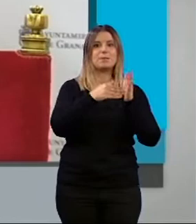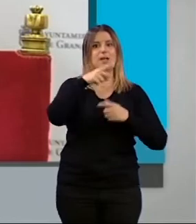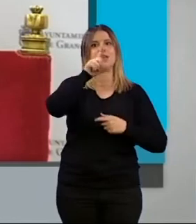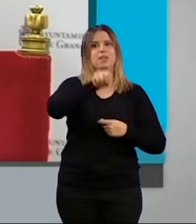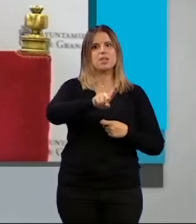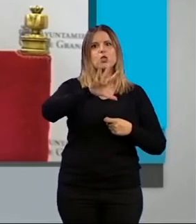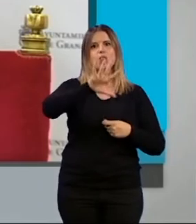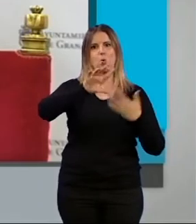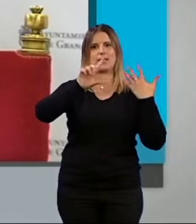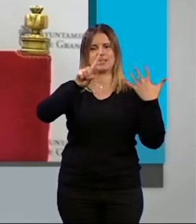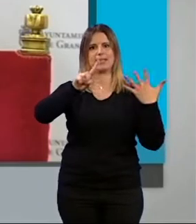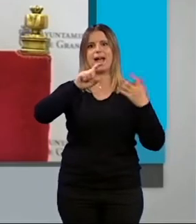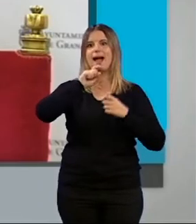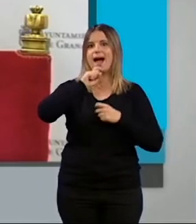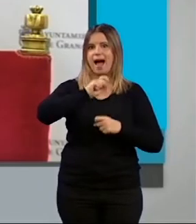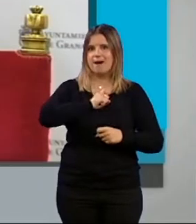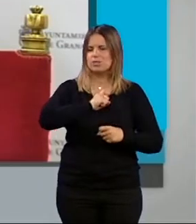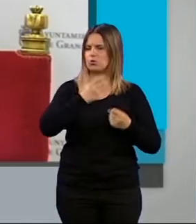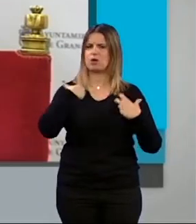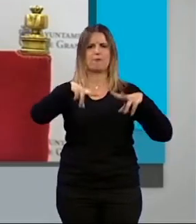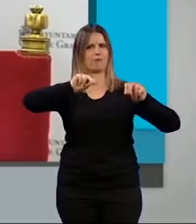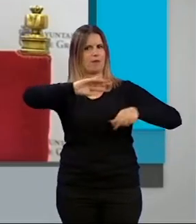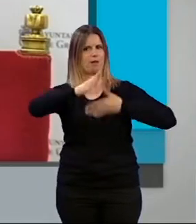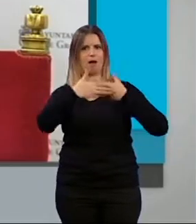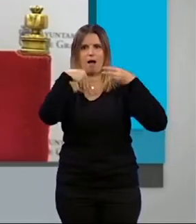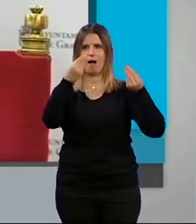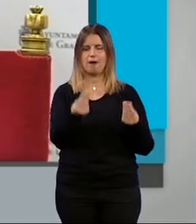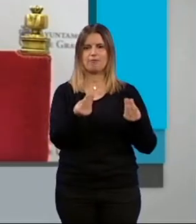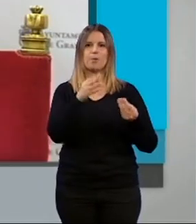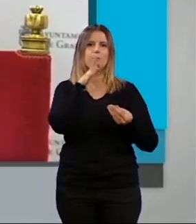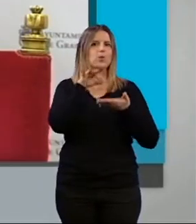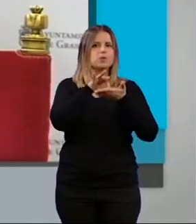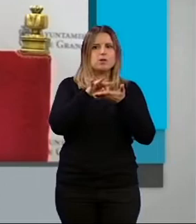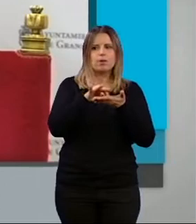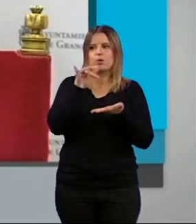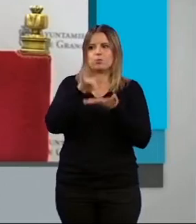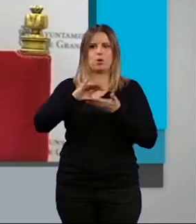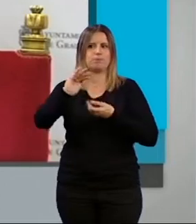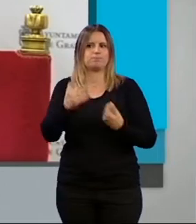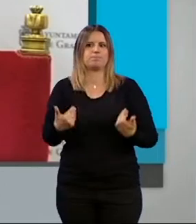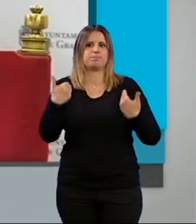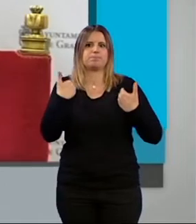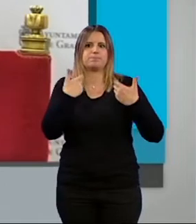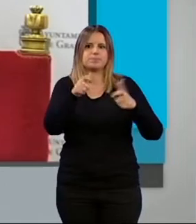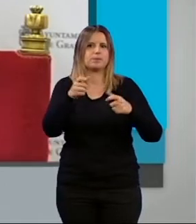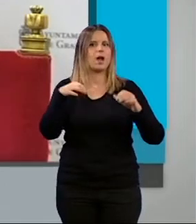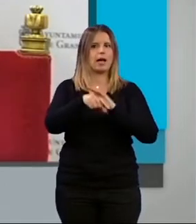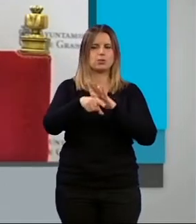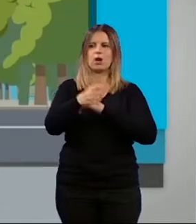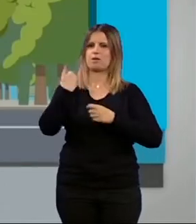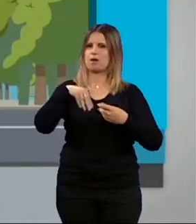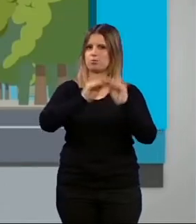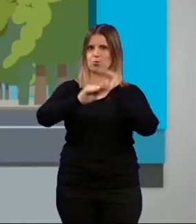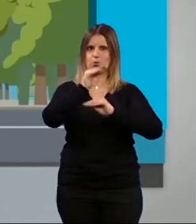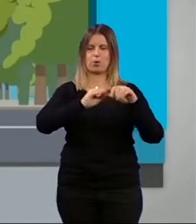avisos se han dado por finalizado por el servicio o área correspondiente que tenía que gestionar esa